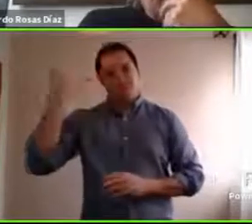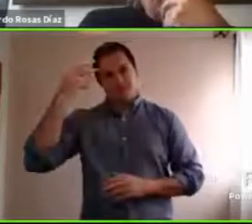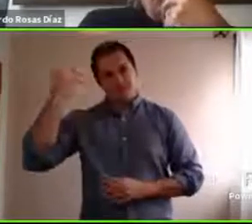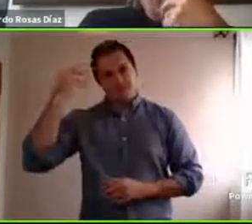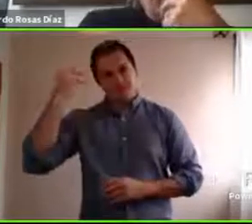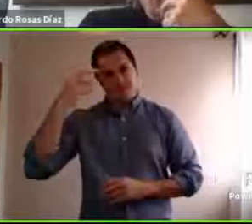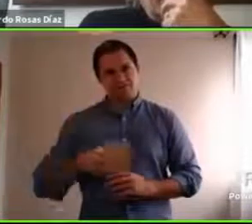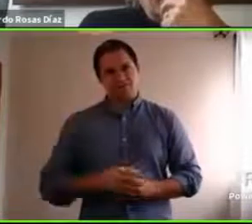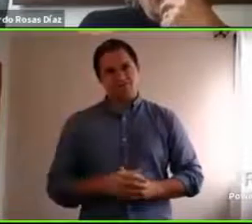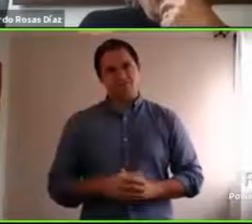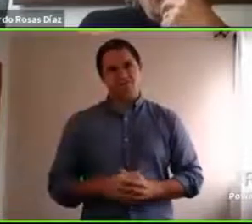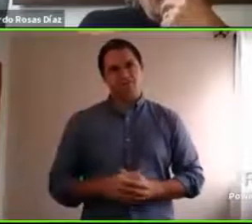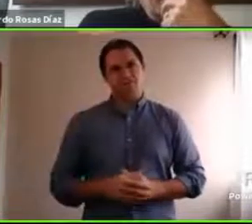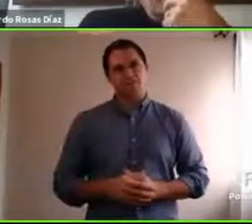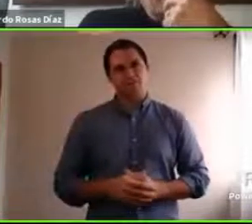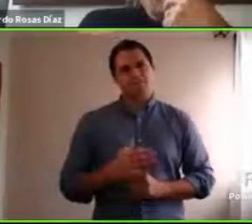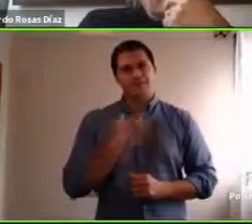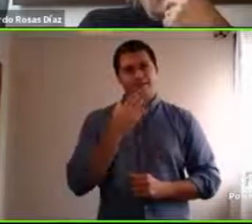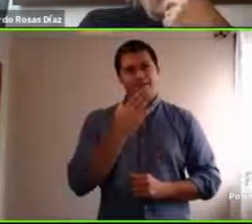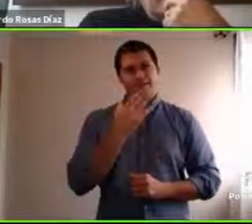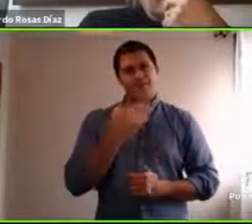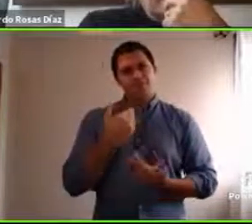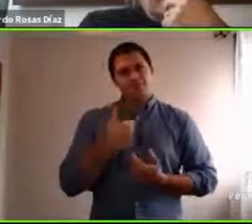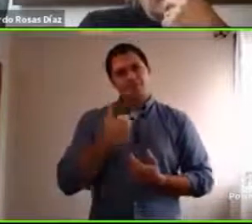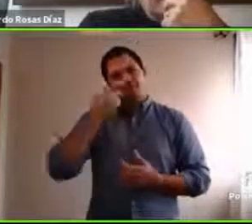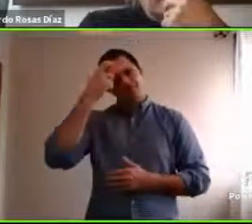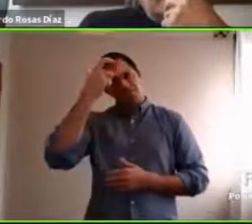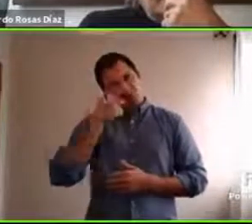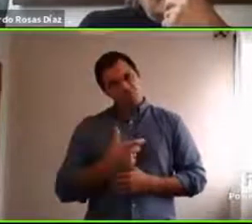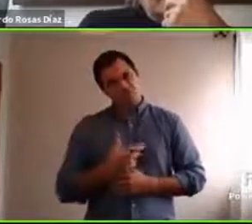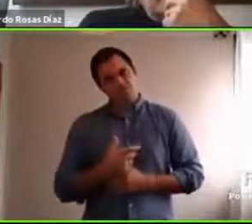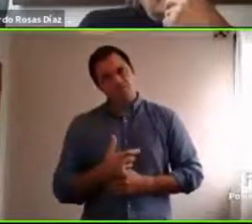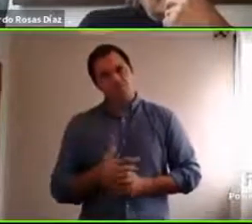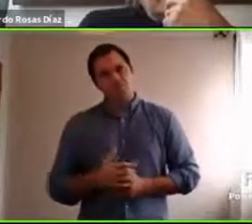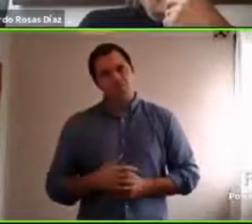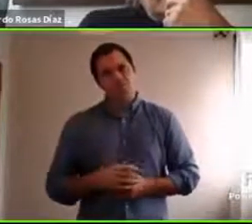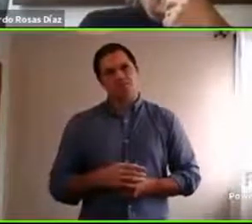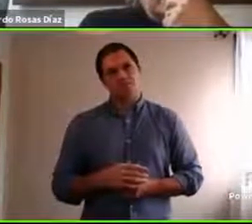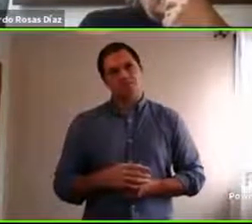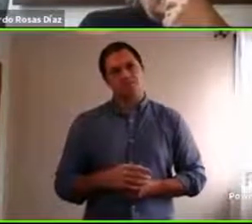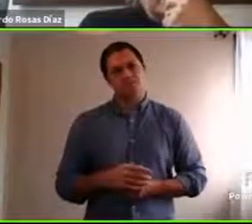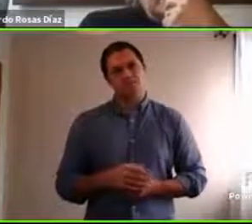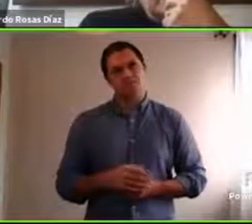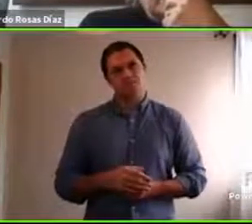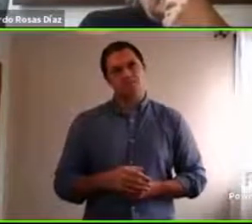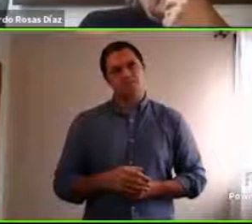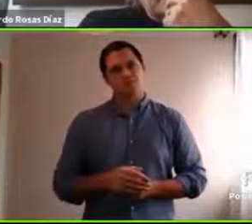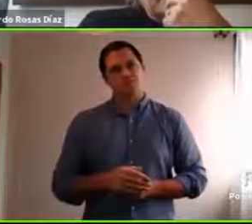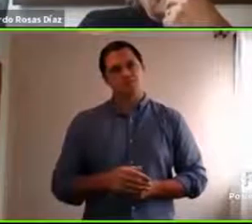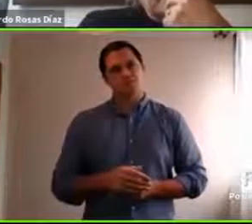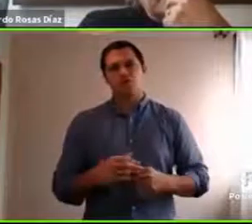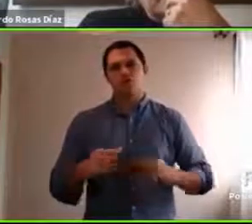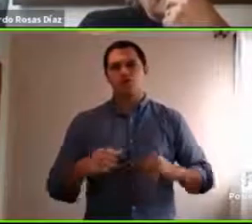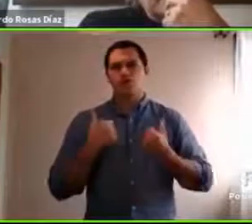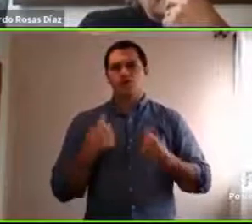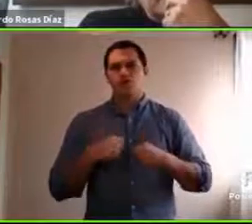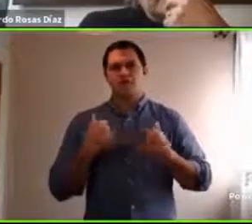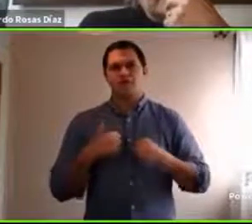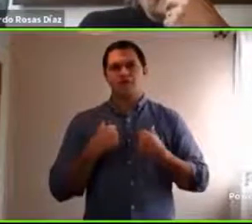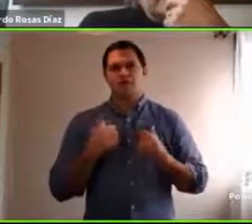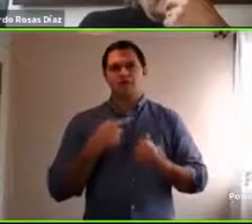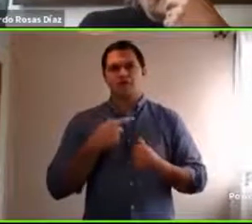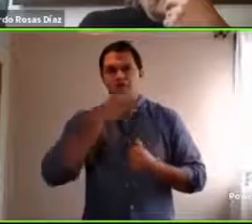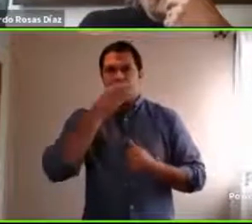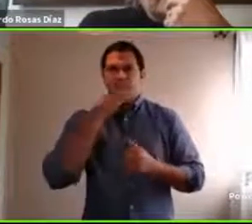y después también en lo personal creo que si bien bueno para los adolescentes esto ha sido es como más